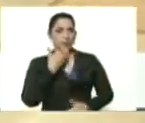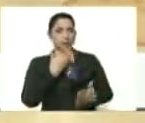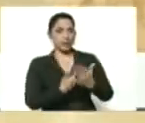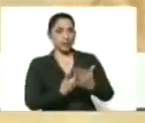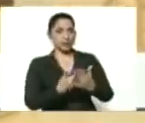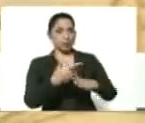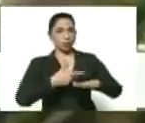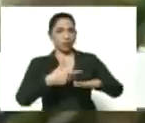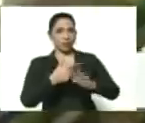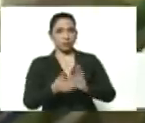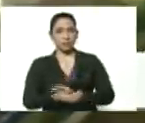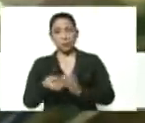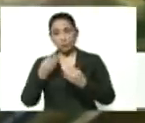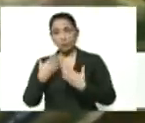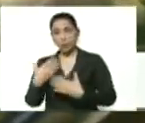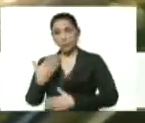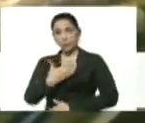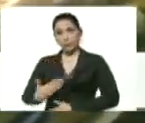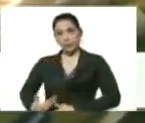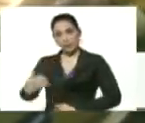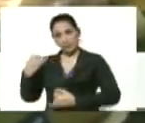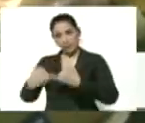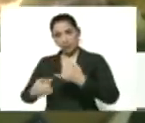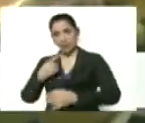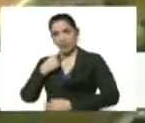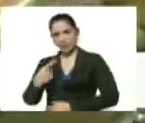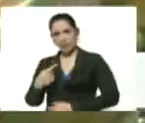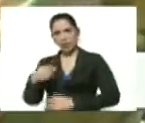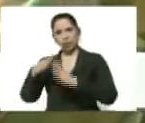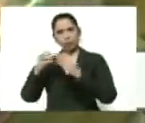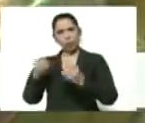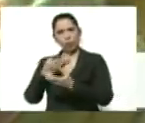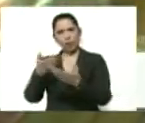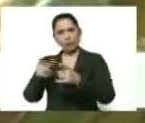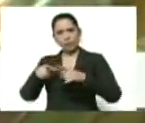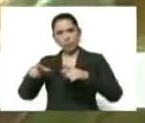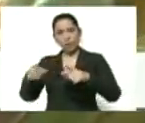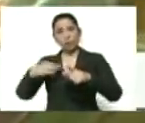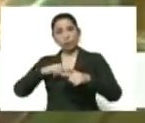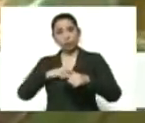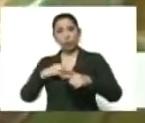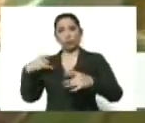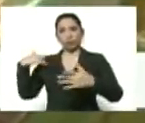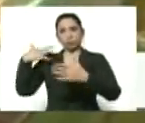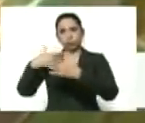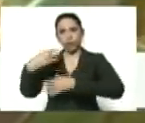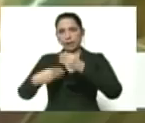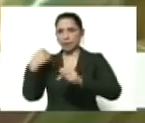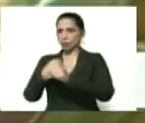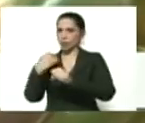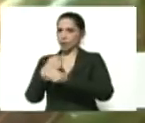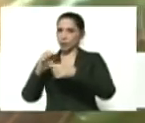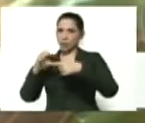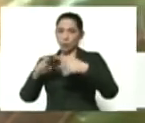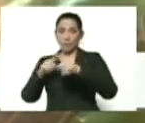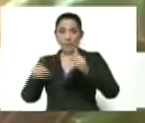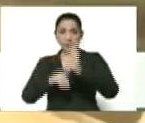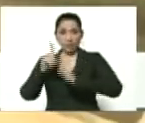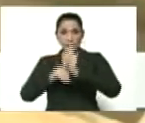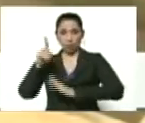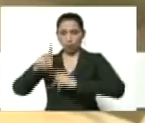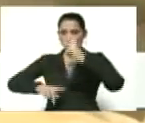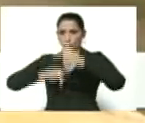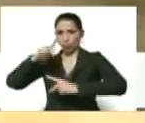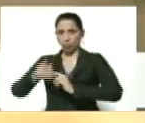gracias gobernador bueno presidente finalmente decirle que toda esta zona al cual hemos venido haciendo un trabajo estratégico para el desarrollo